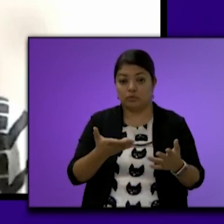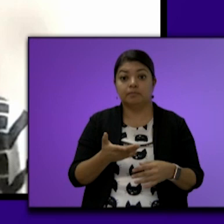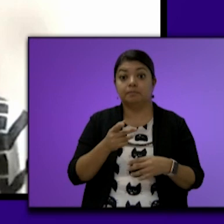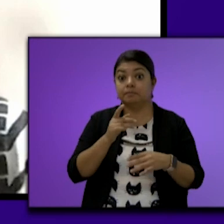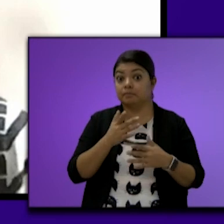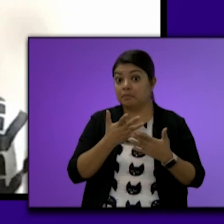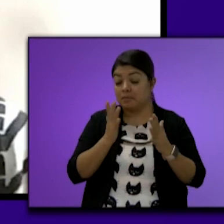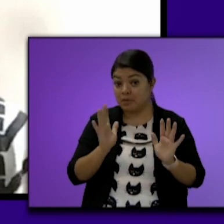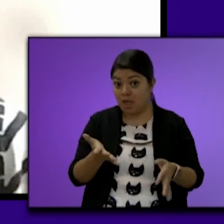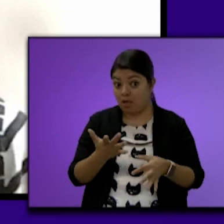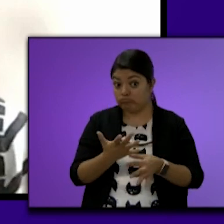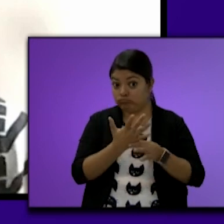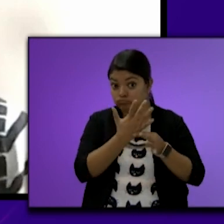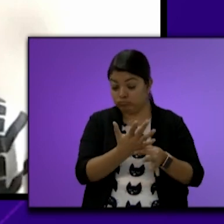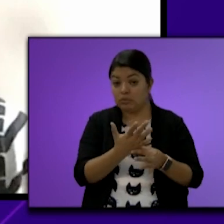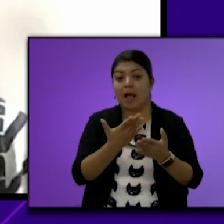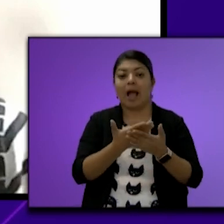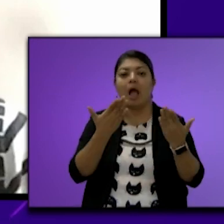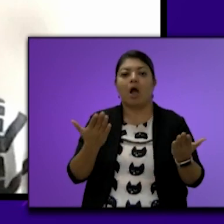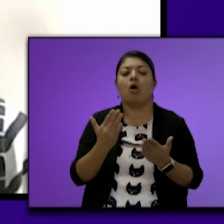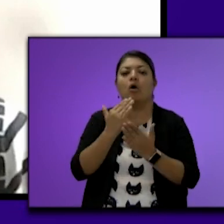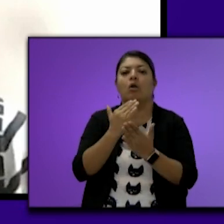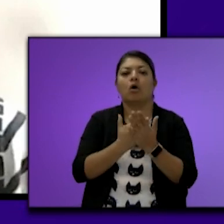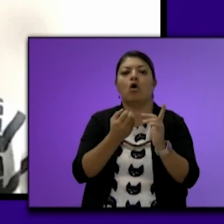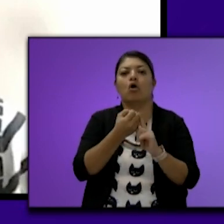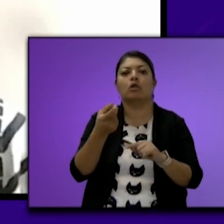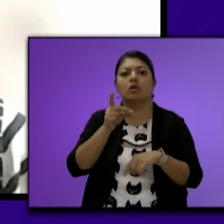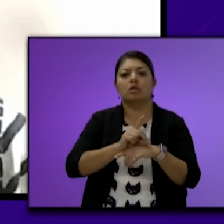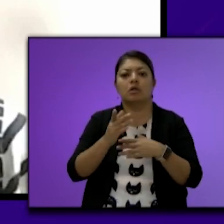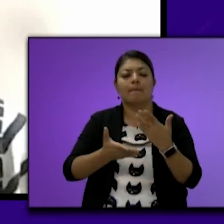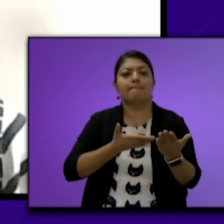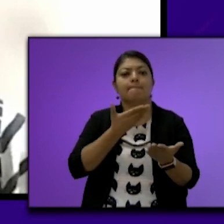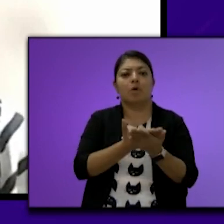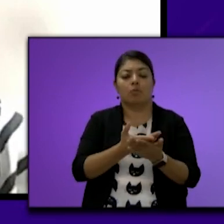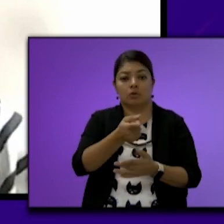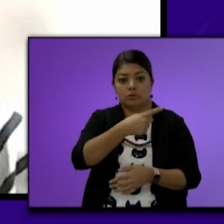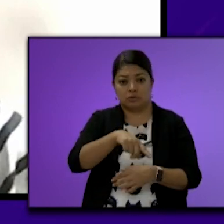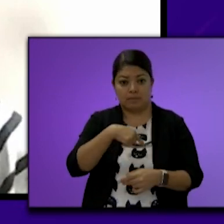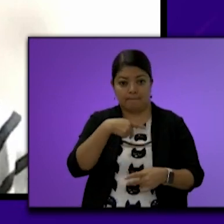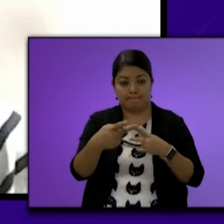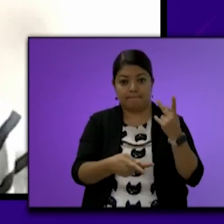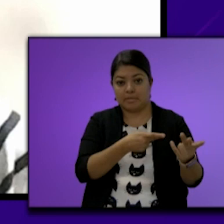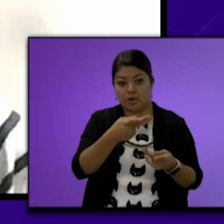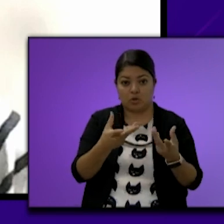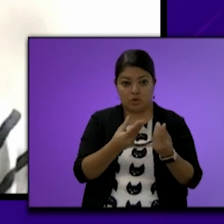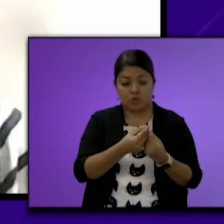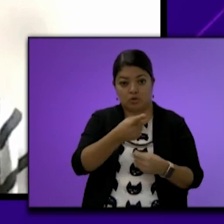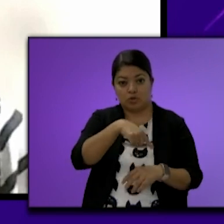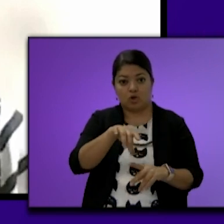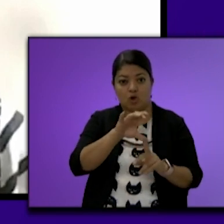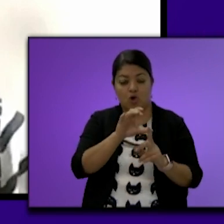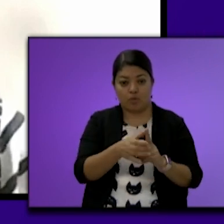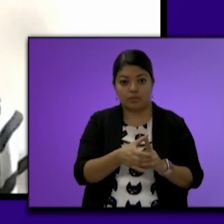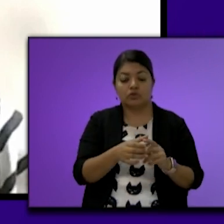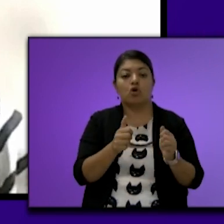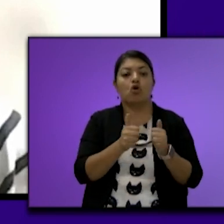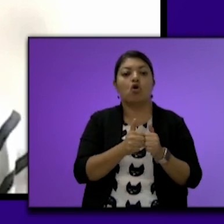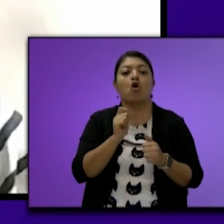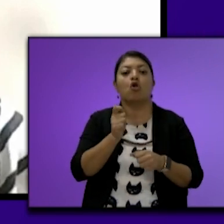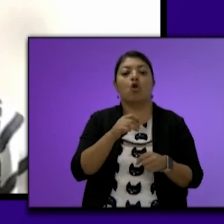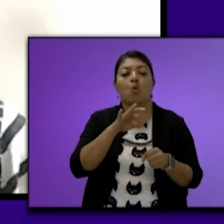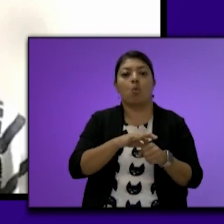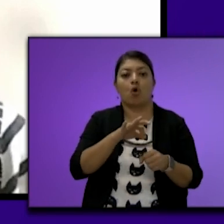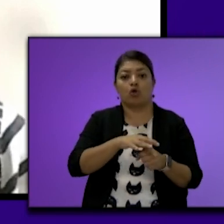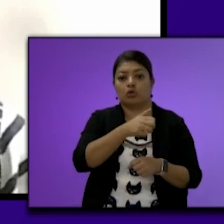lo anterior Someto a votación el orden del día propuesto Por lo que les pregunto a los integrantes De esta comisión Mediante votación